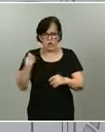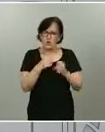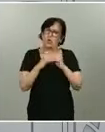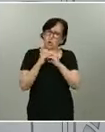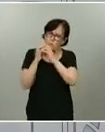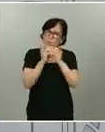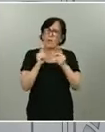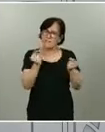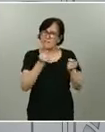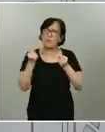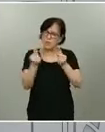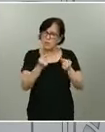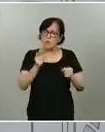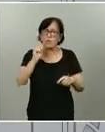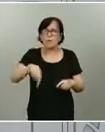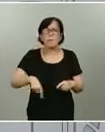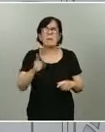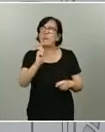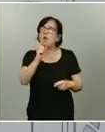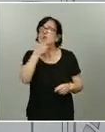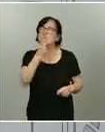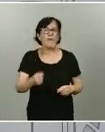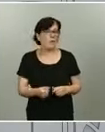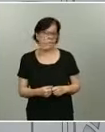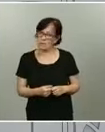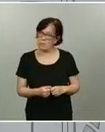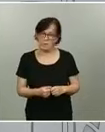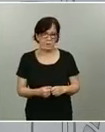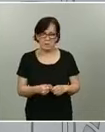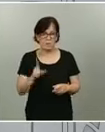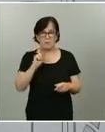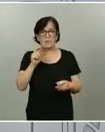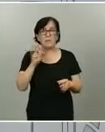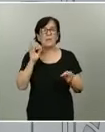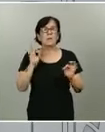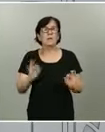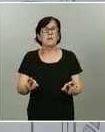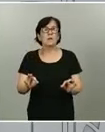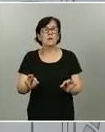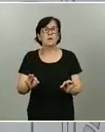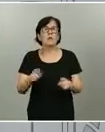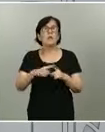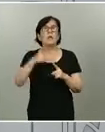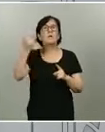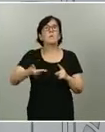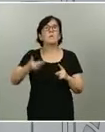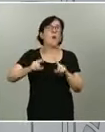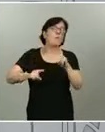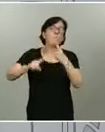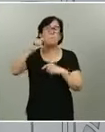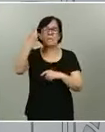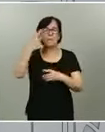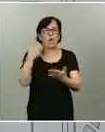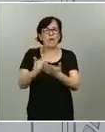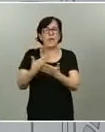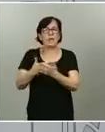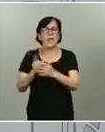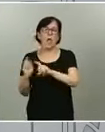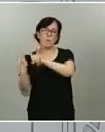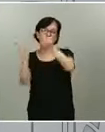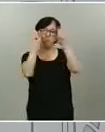pero no es fácil que vayan a ser el punto clave a la hora de garantizar la movilidad internacional.